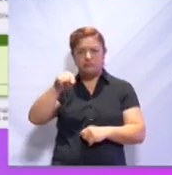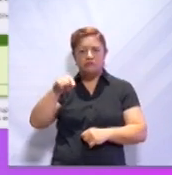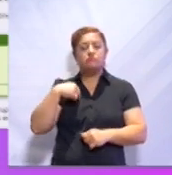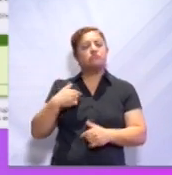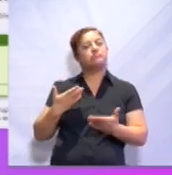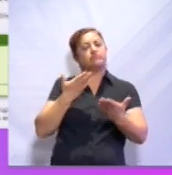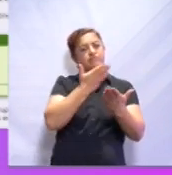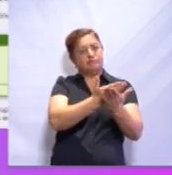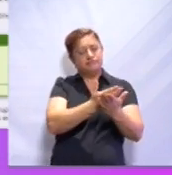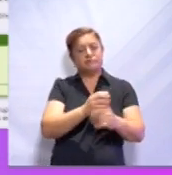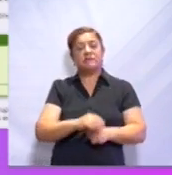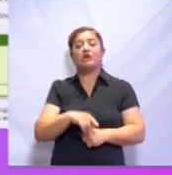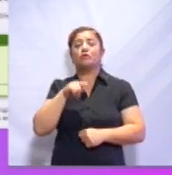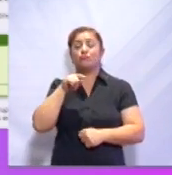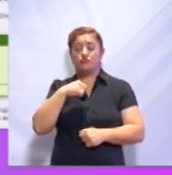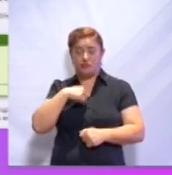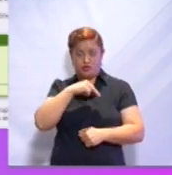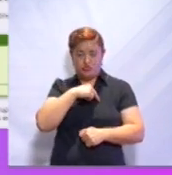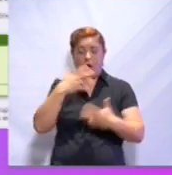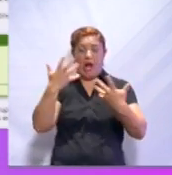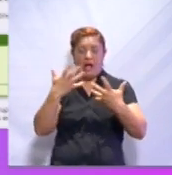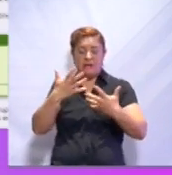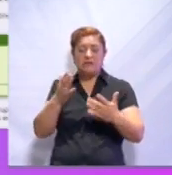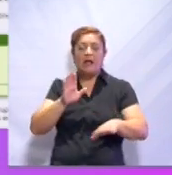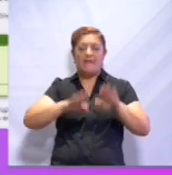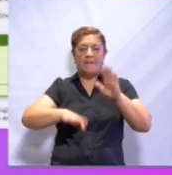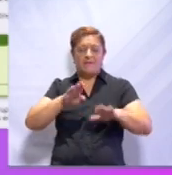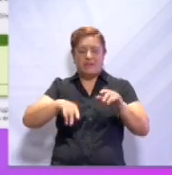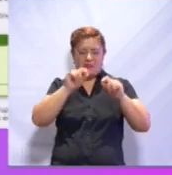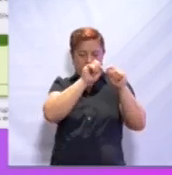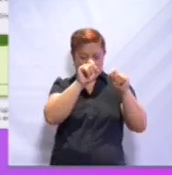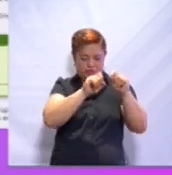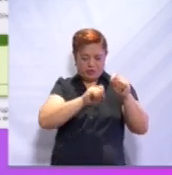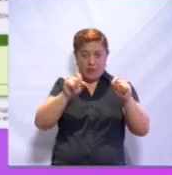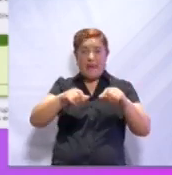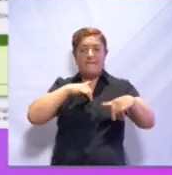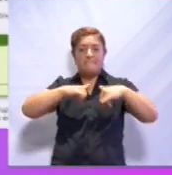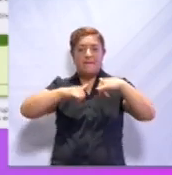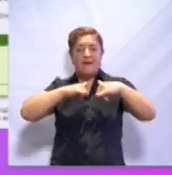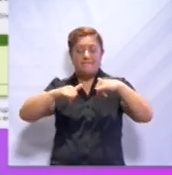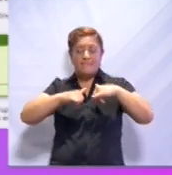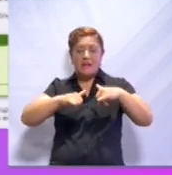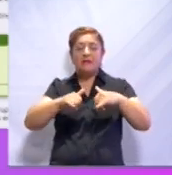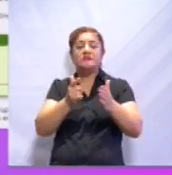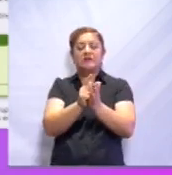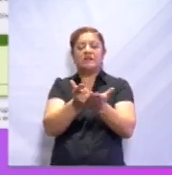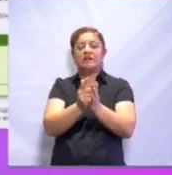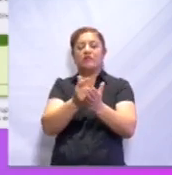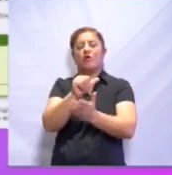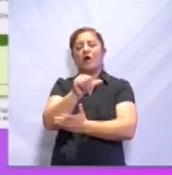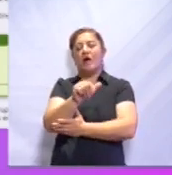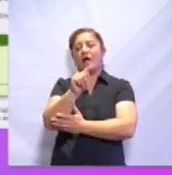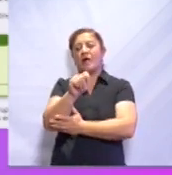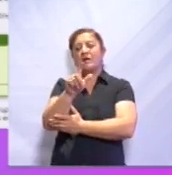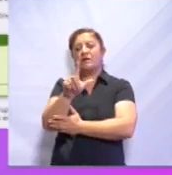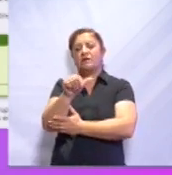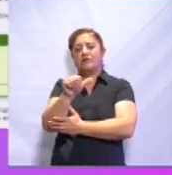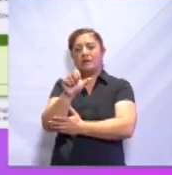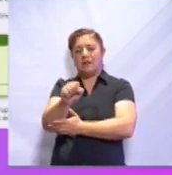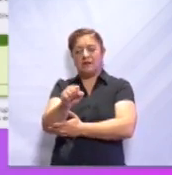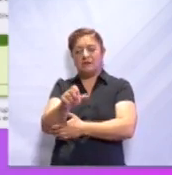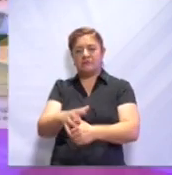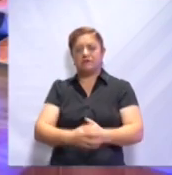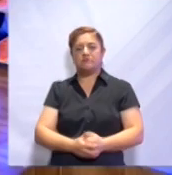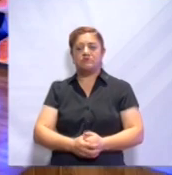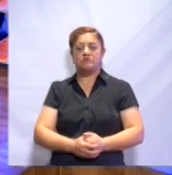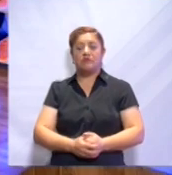solicita que lo hagamos a través de los datos de los mapas del libro Atlas. Así es, y ya que